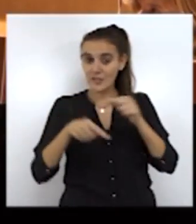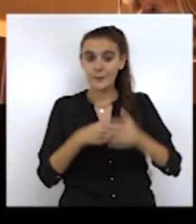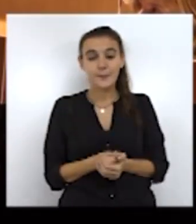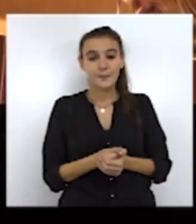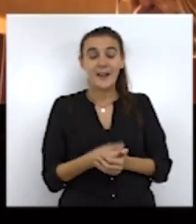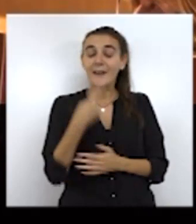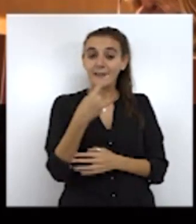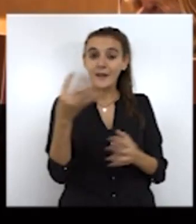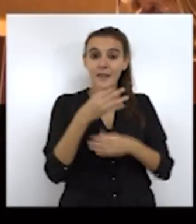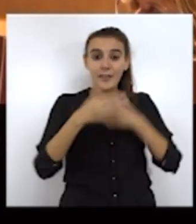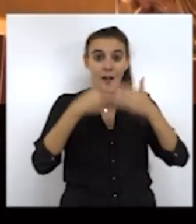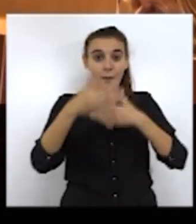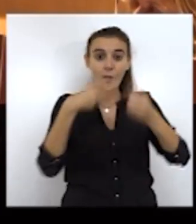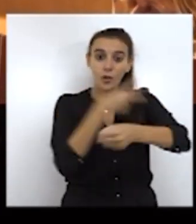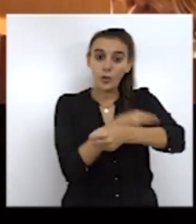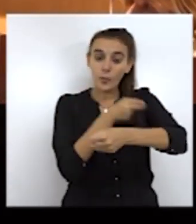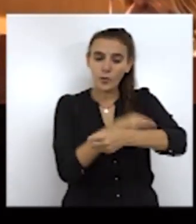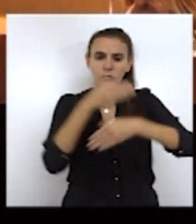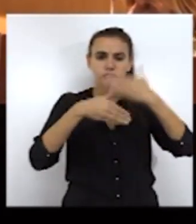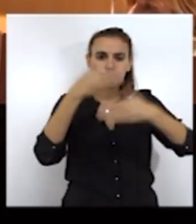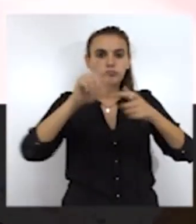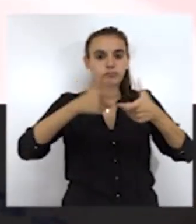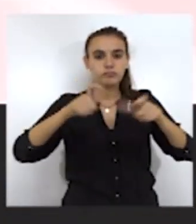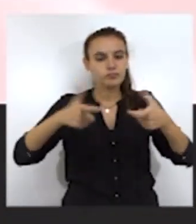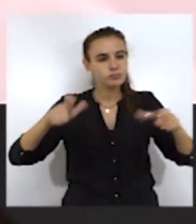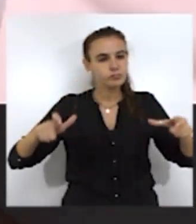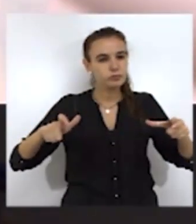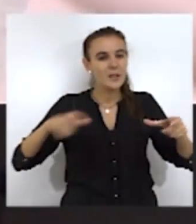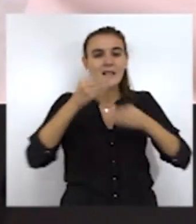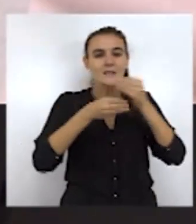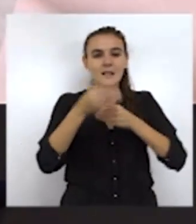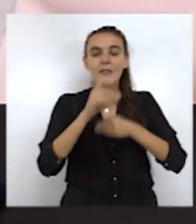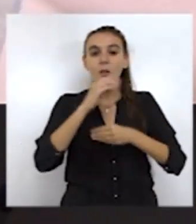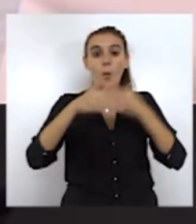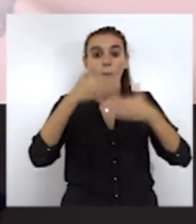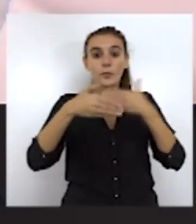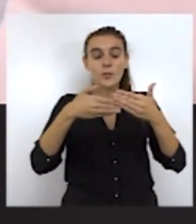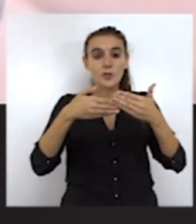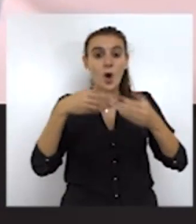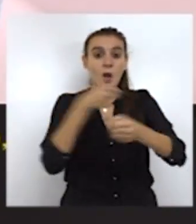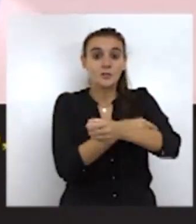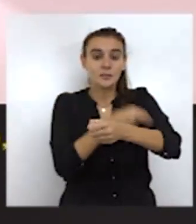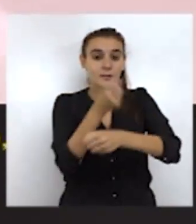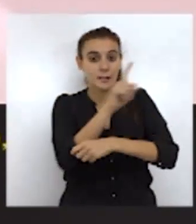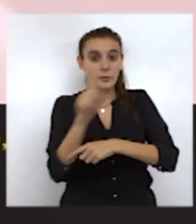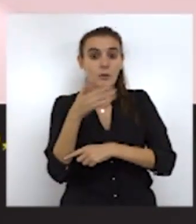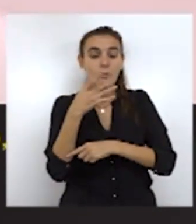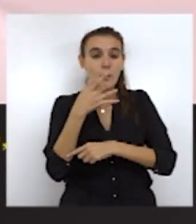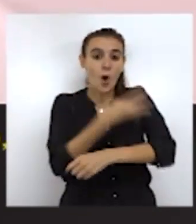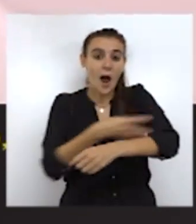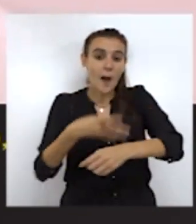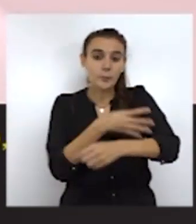Hay que decir que con el avance de las vacunas cada vez son más las que se diseñan para hacer frente a procesos no transmisibles como la